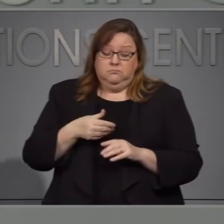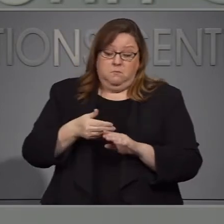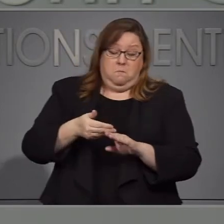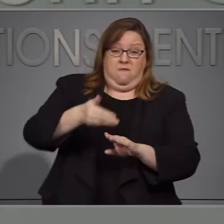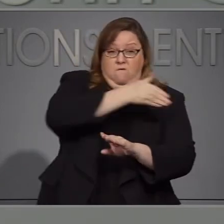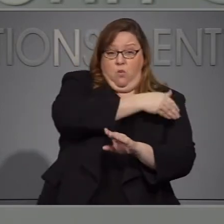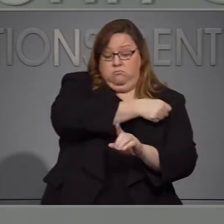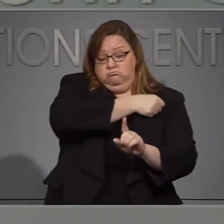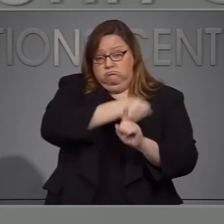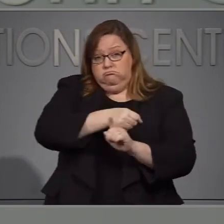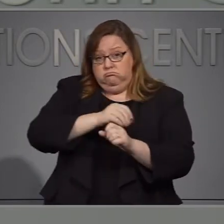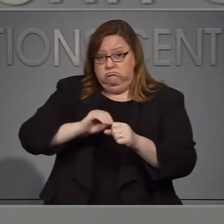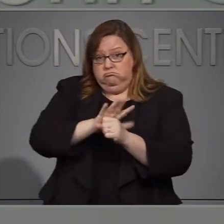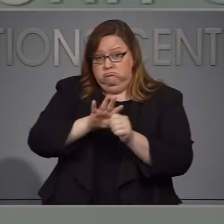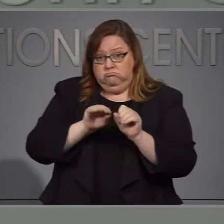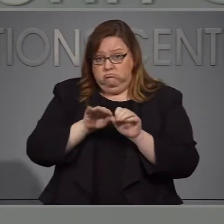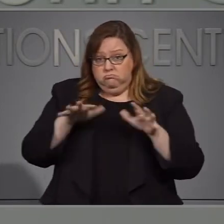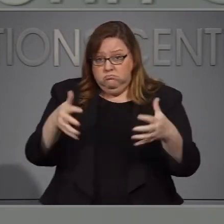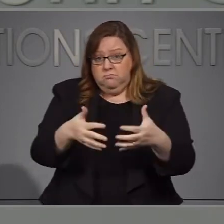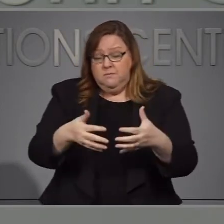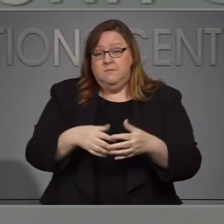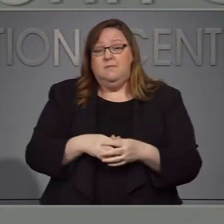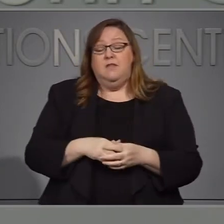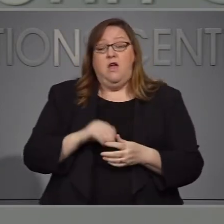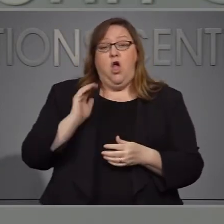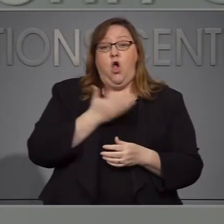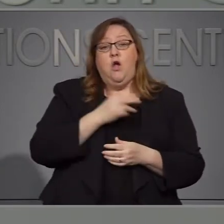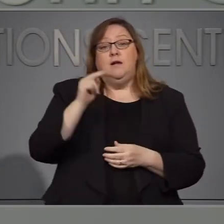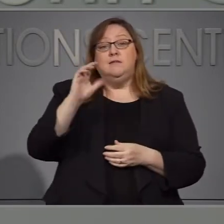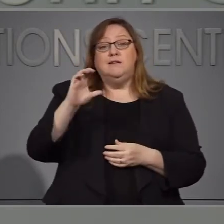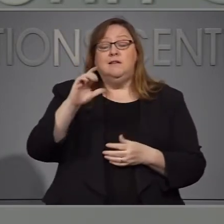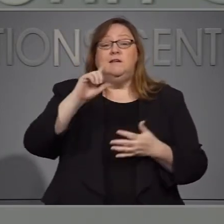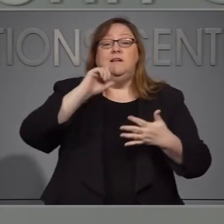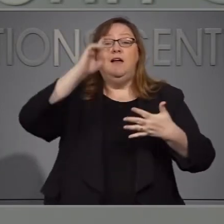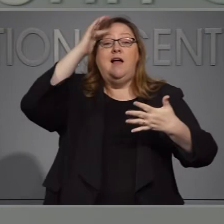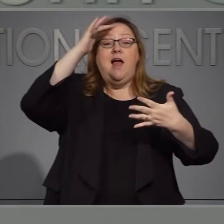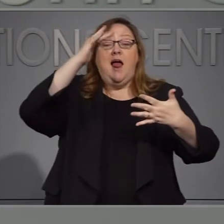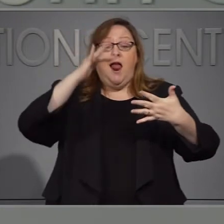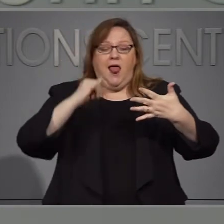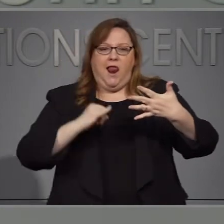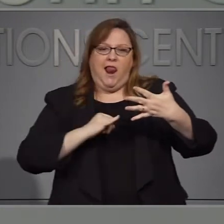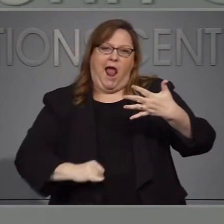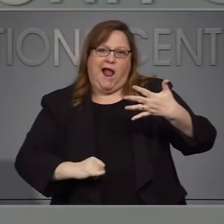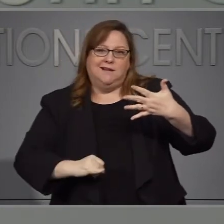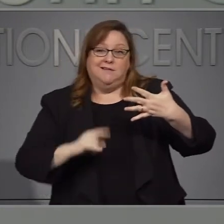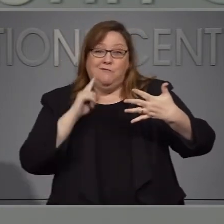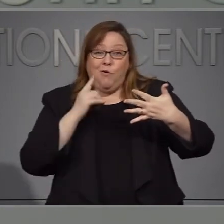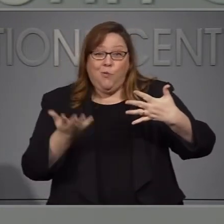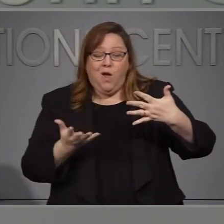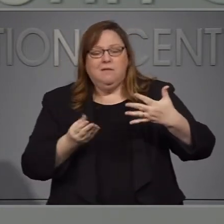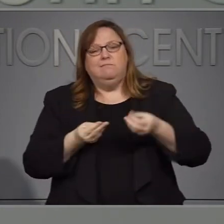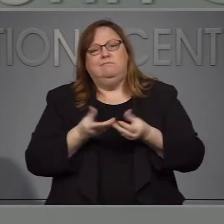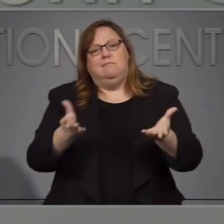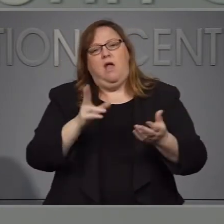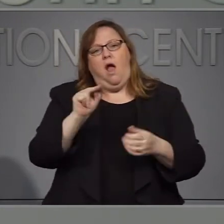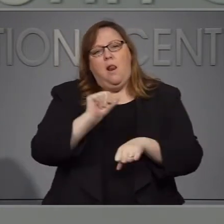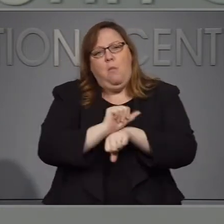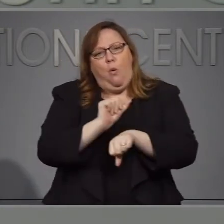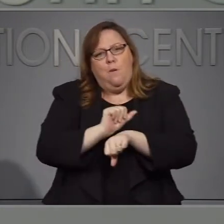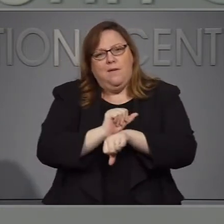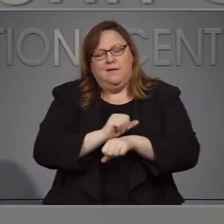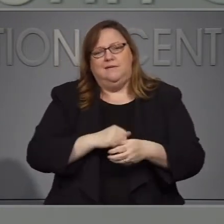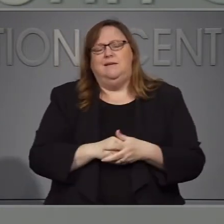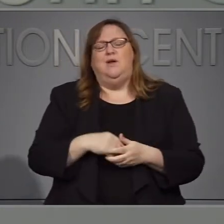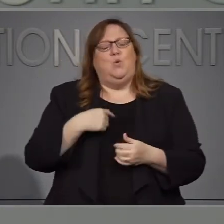fueron fueron uno de los últimos para dar oportunamente beneficios de desempleo, ya